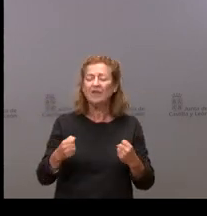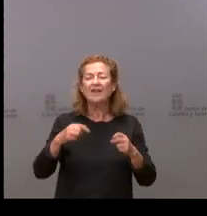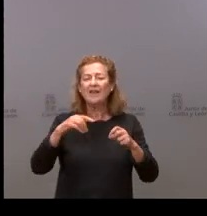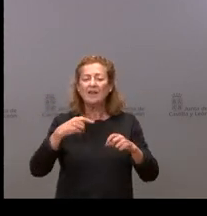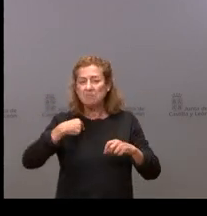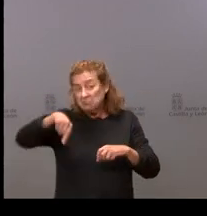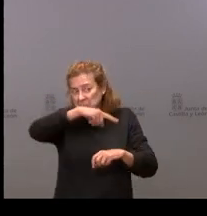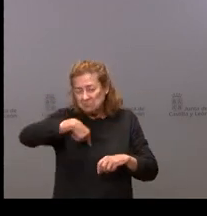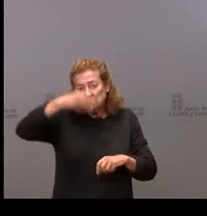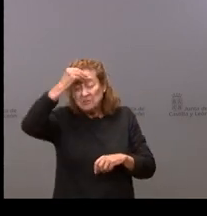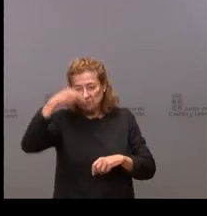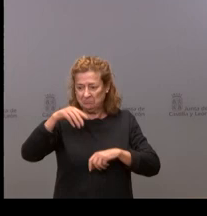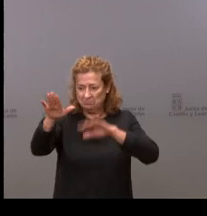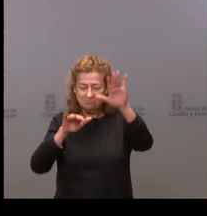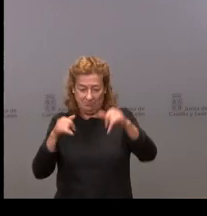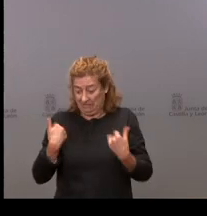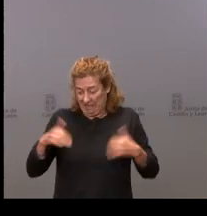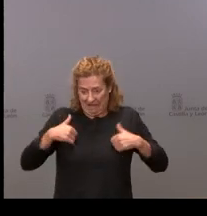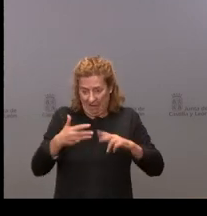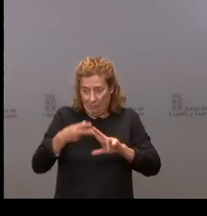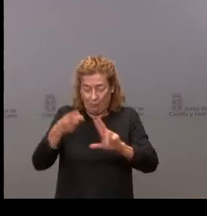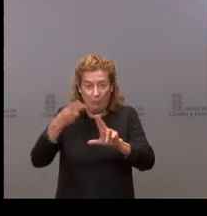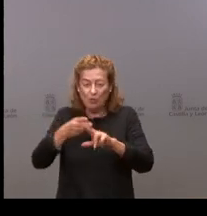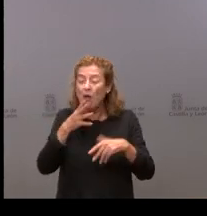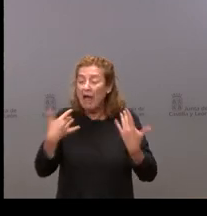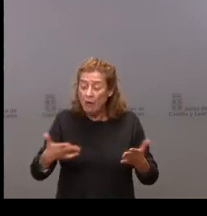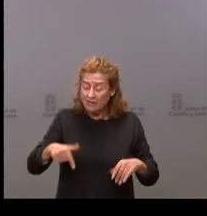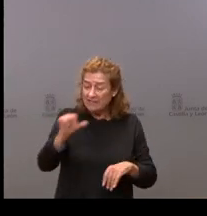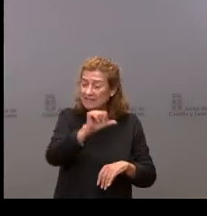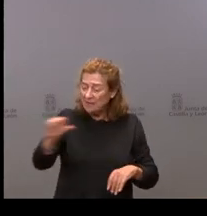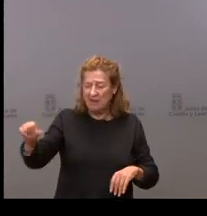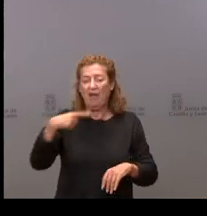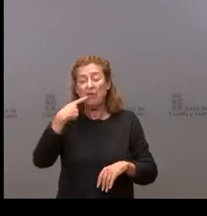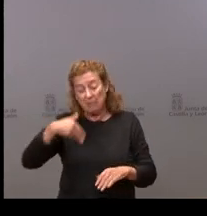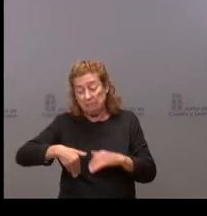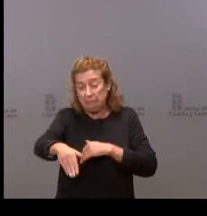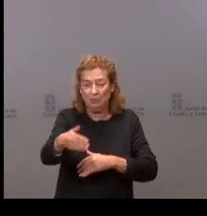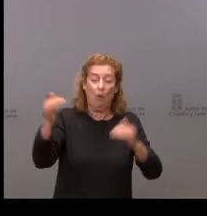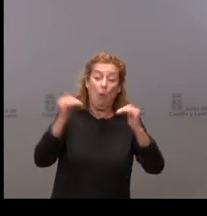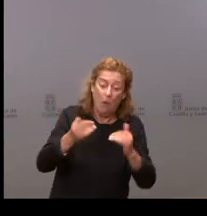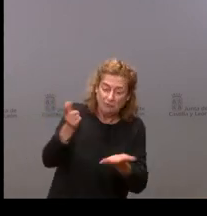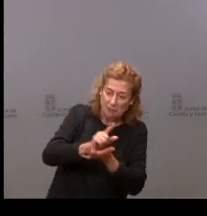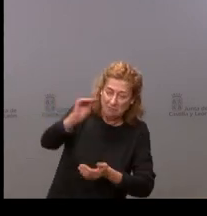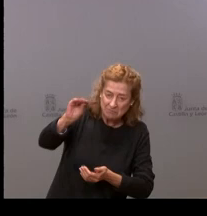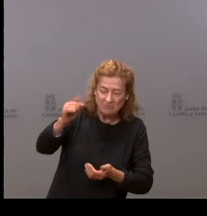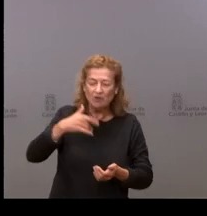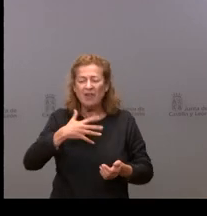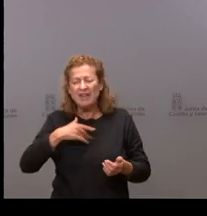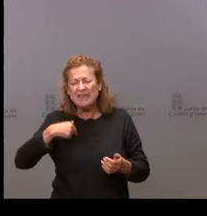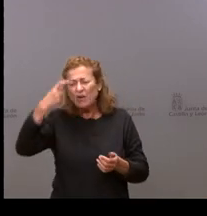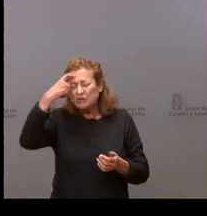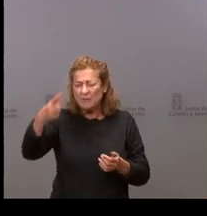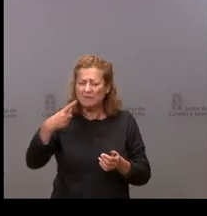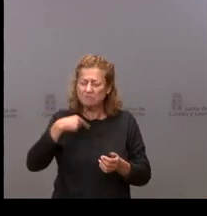Sobreentendimos que les iban a convocar de manera inmediata. Ahora, esta semana, nos dicen que les van a convocar el jueves. Lo que quiero saber es si me puede